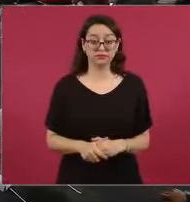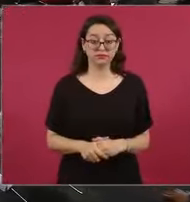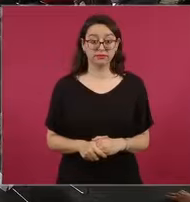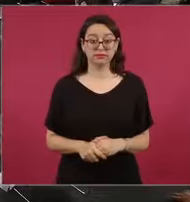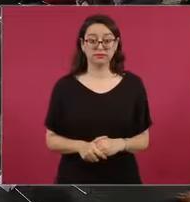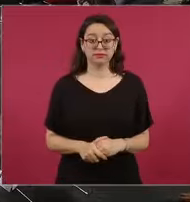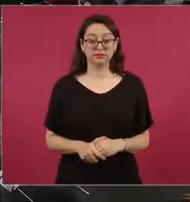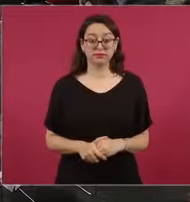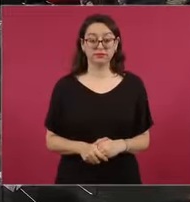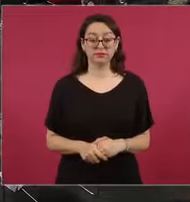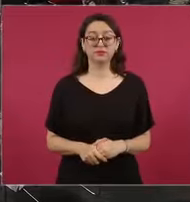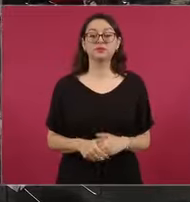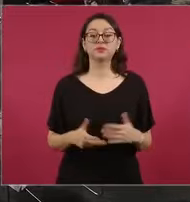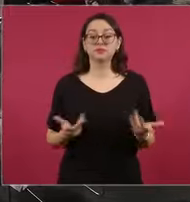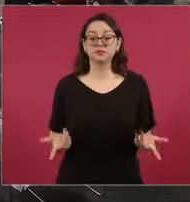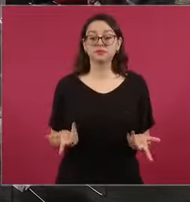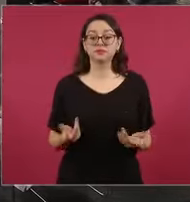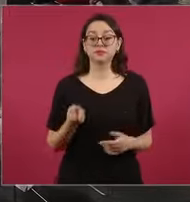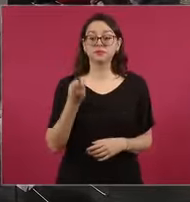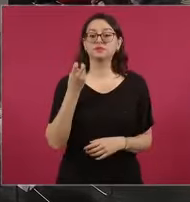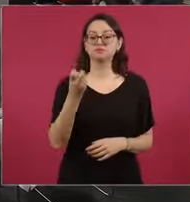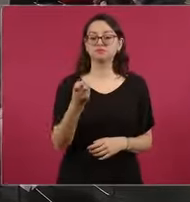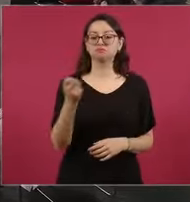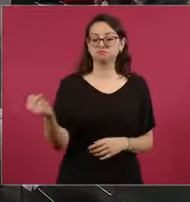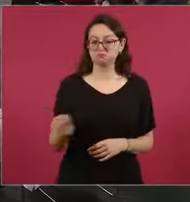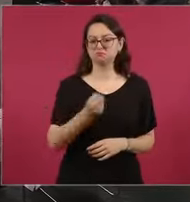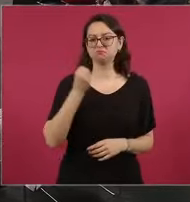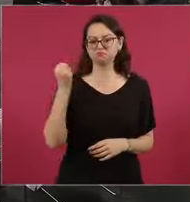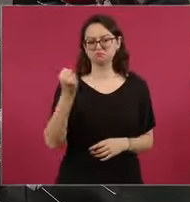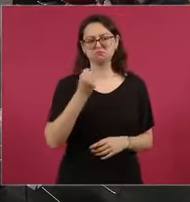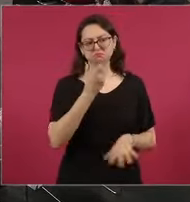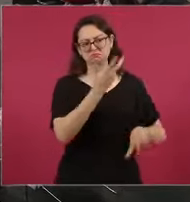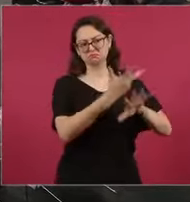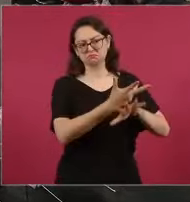Entonces, afortunadamente hay mucho respeto